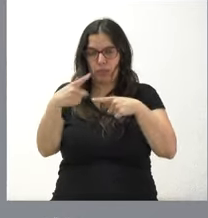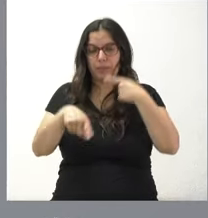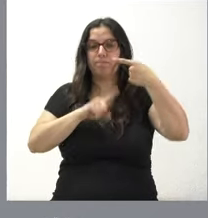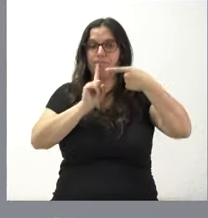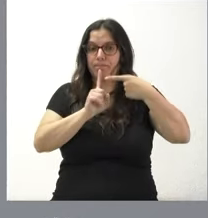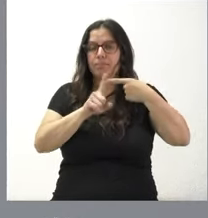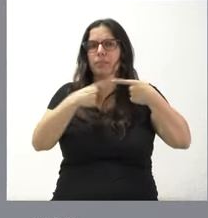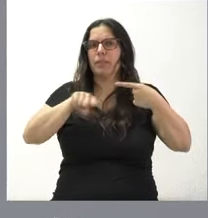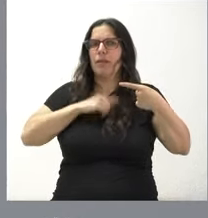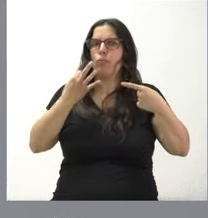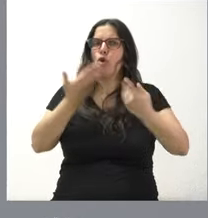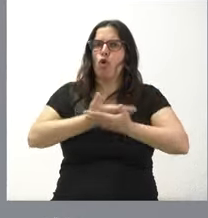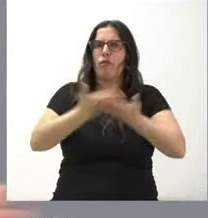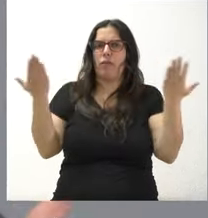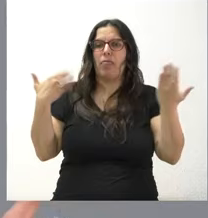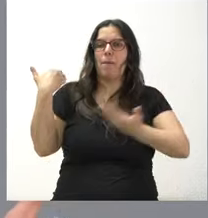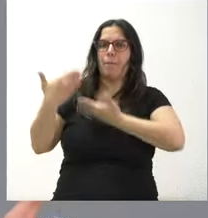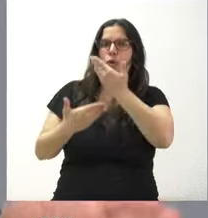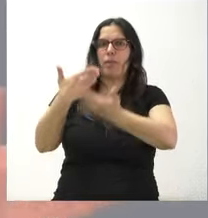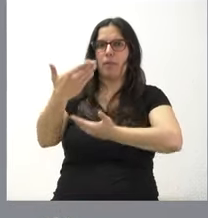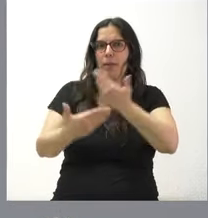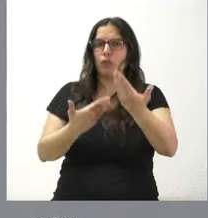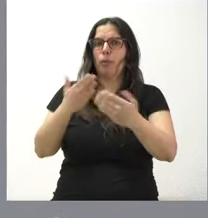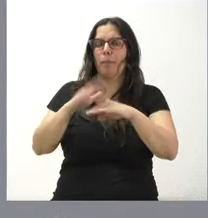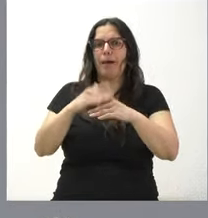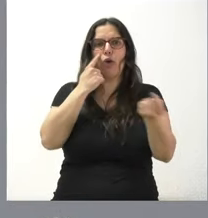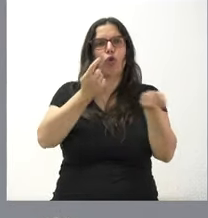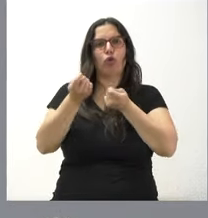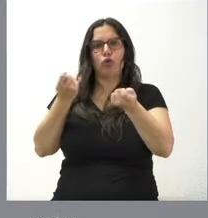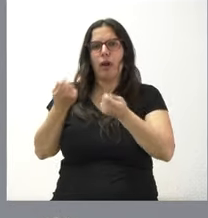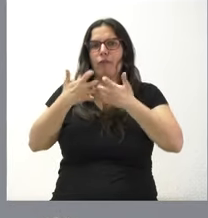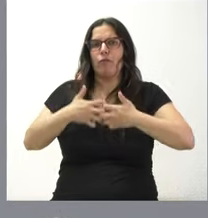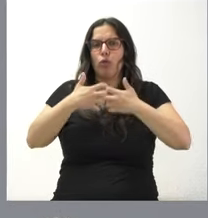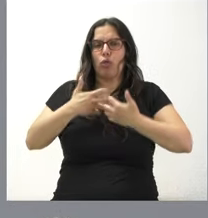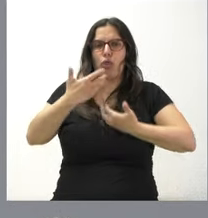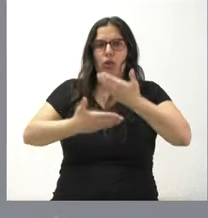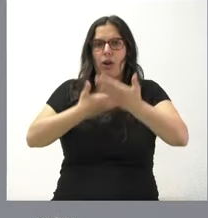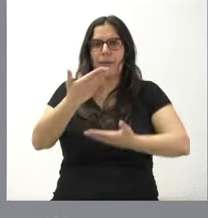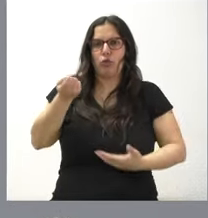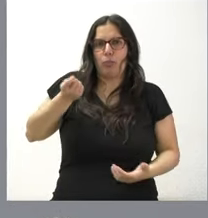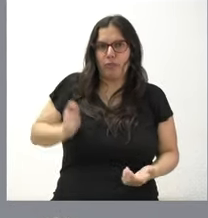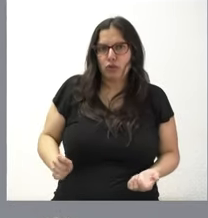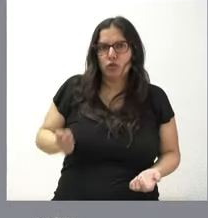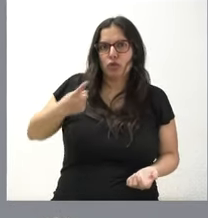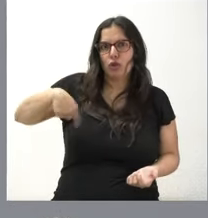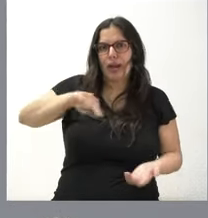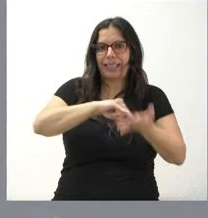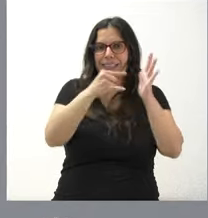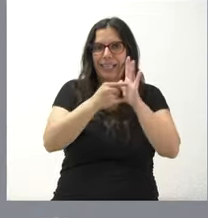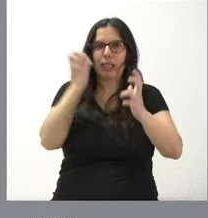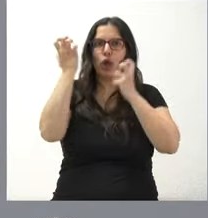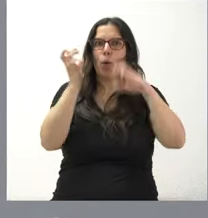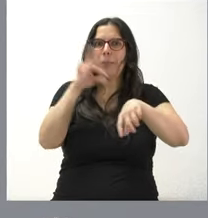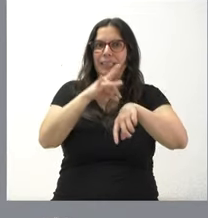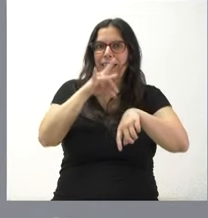tenemos que tener mucha confianza en los procedimientos establecidos al efecto y, por tanto, en el funcionamiento de los profesionales técnicos veterinarios